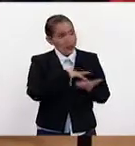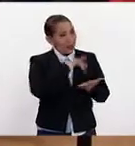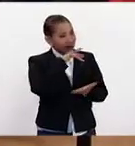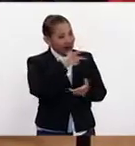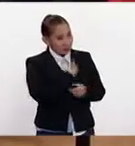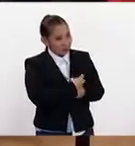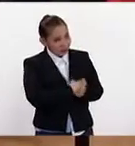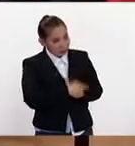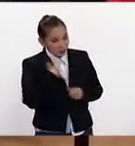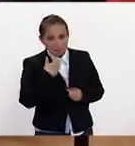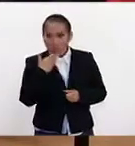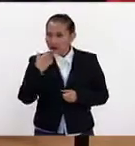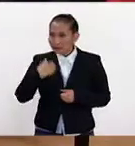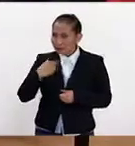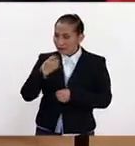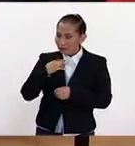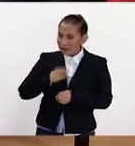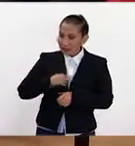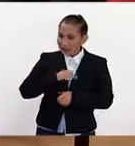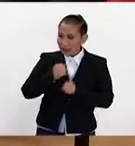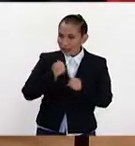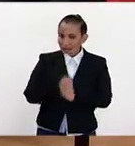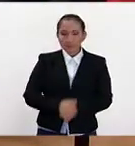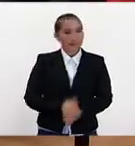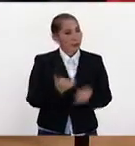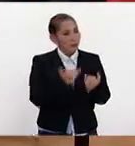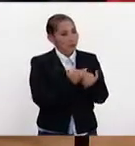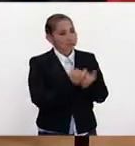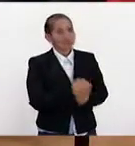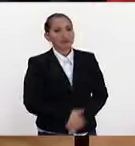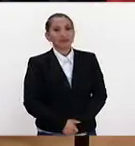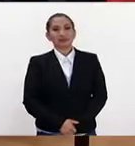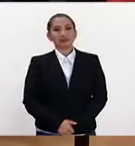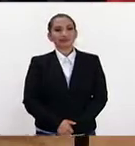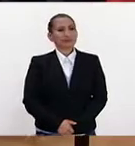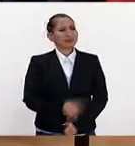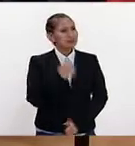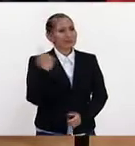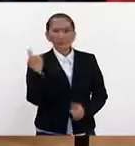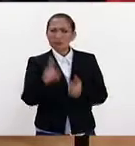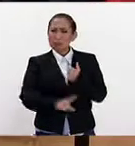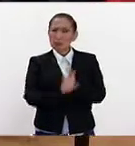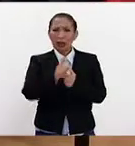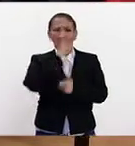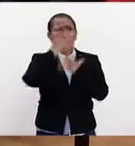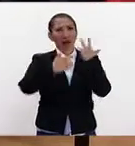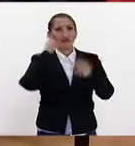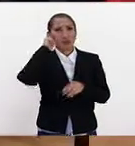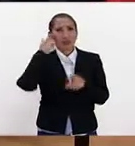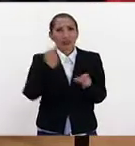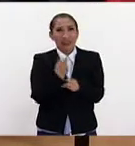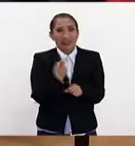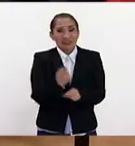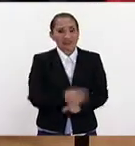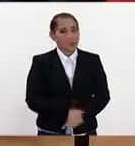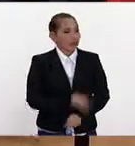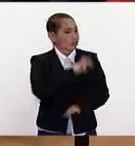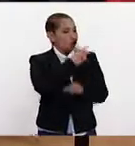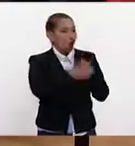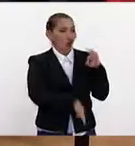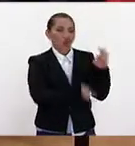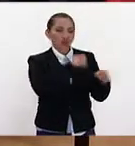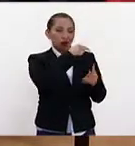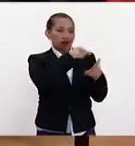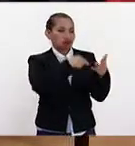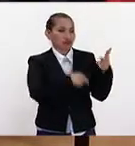por la invitación, buenos días. Bienvenido, feliz año Margarita. Igualmente. ¿Qué, caos, furia o qué? Un poco de todo.